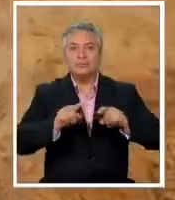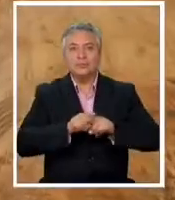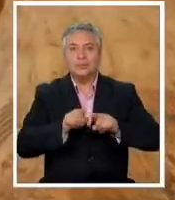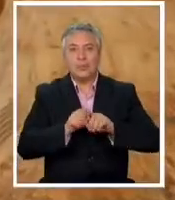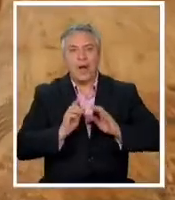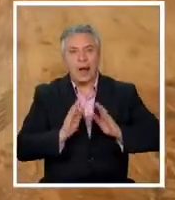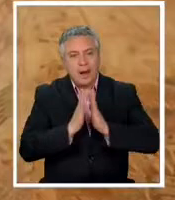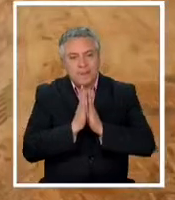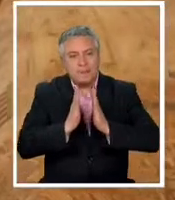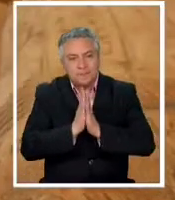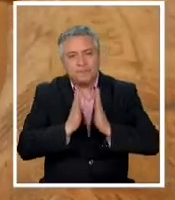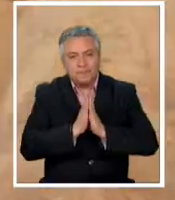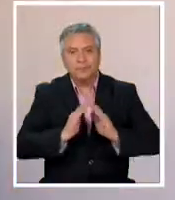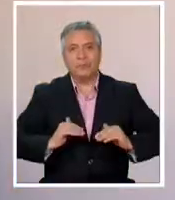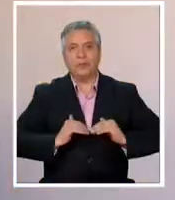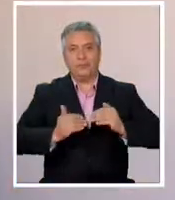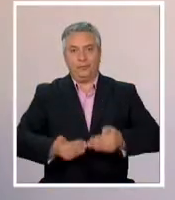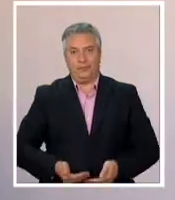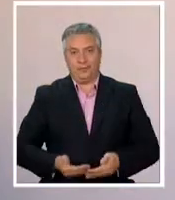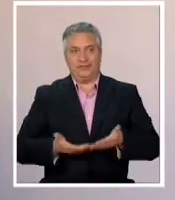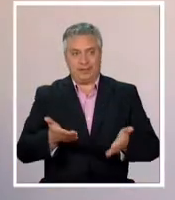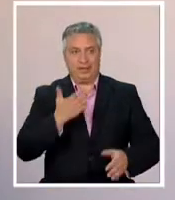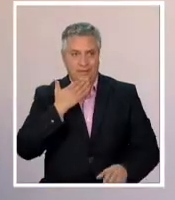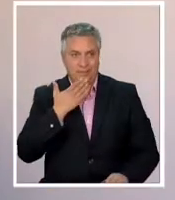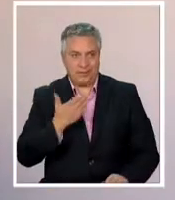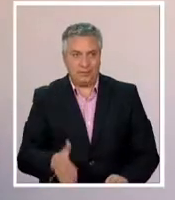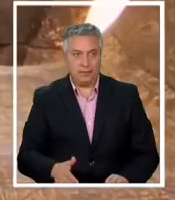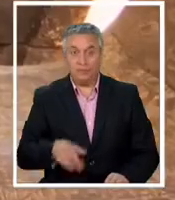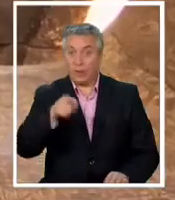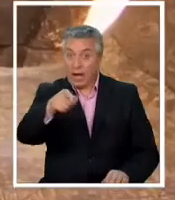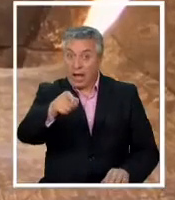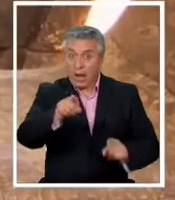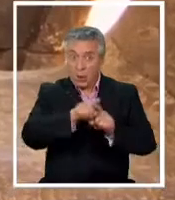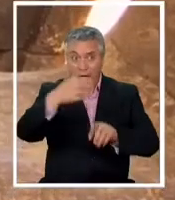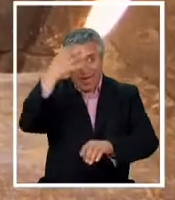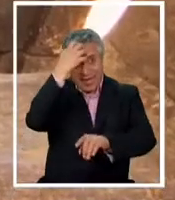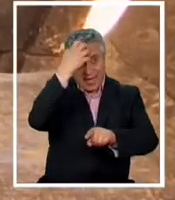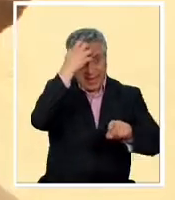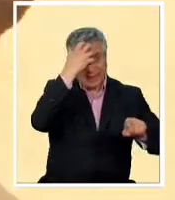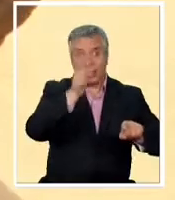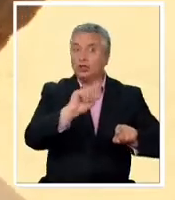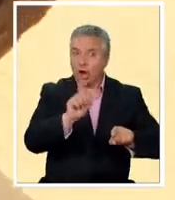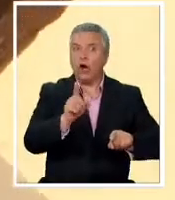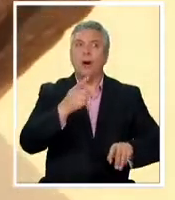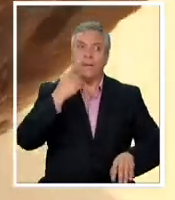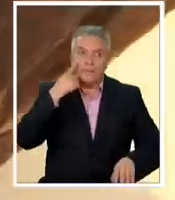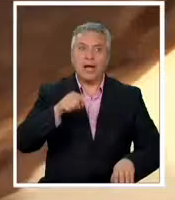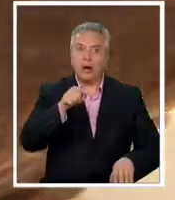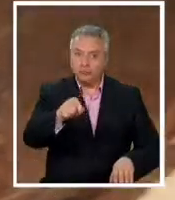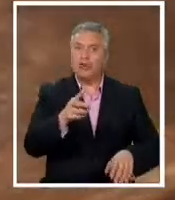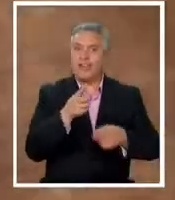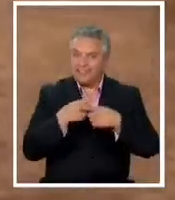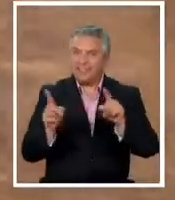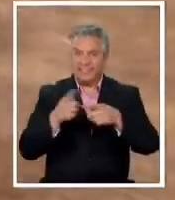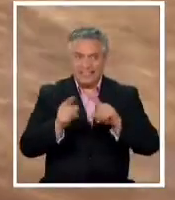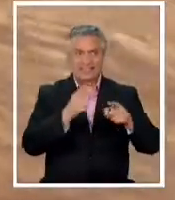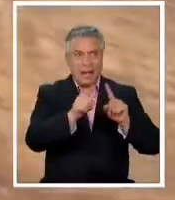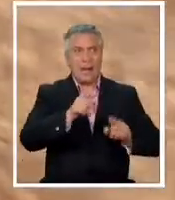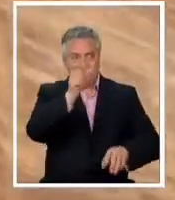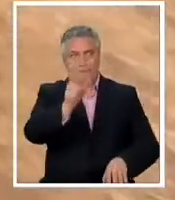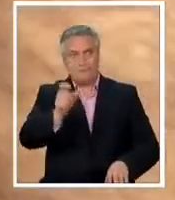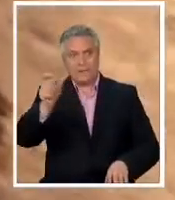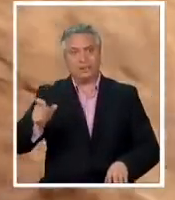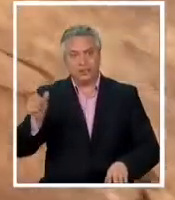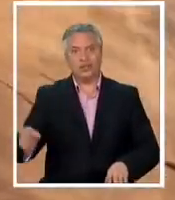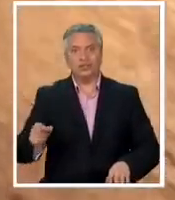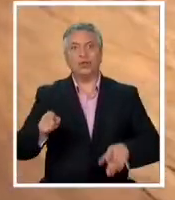en las élites egipcias no es la realeza pero si evidentemente da cuenta de esta diversidad de personas que hay de